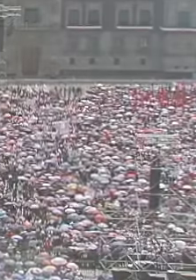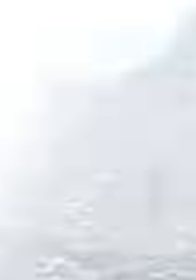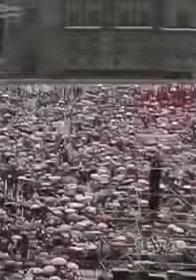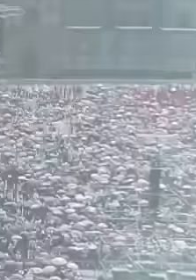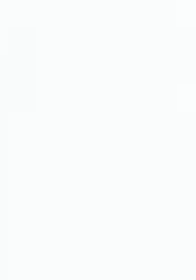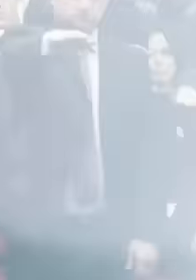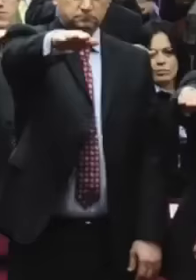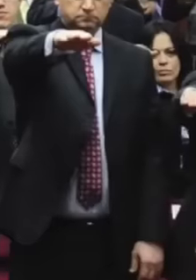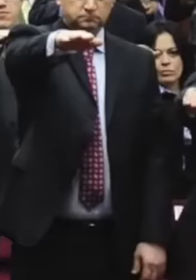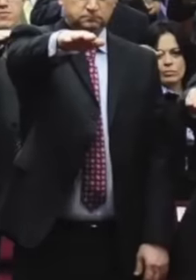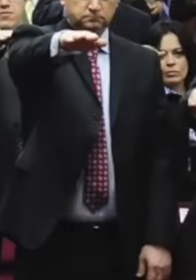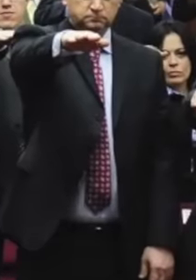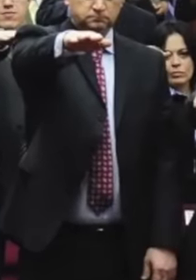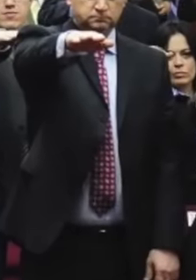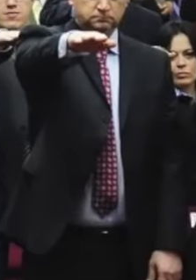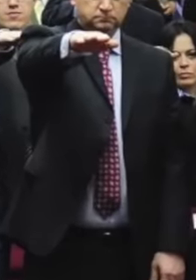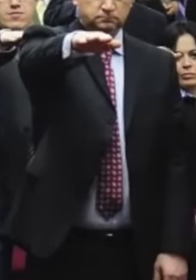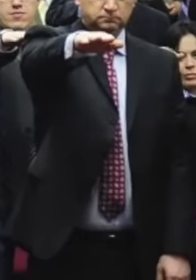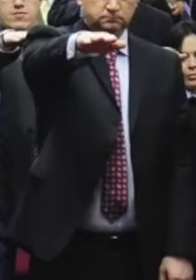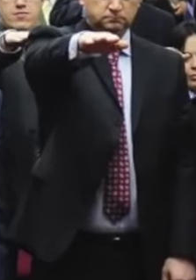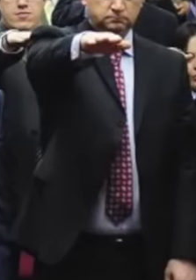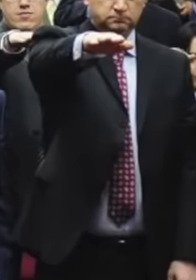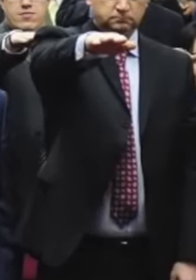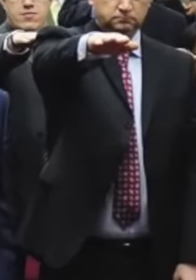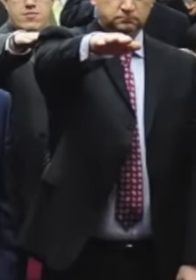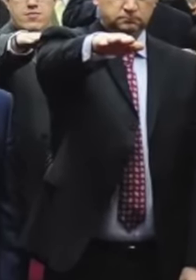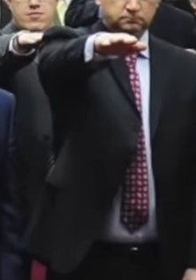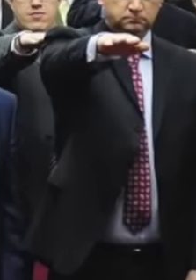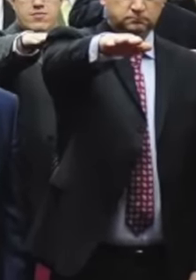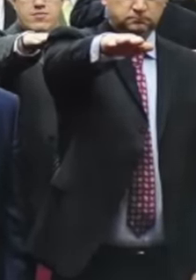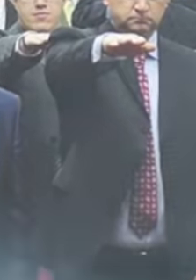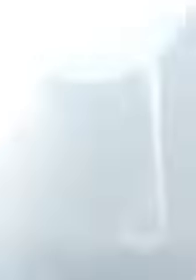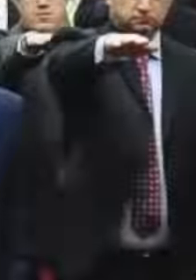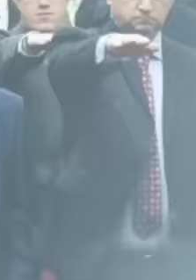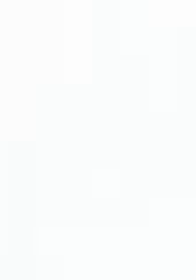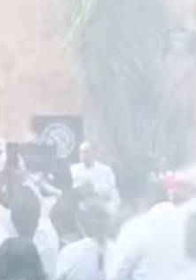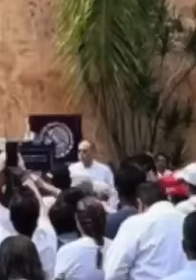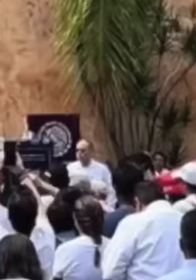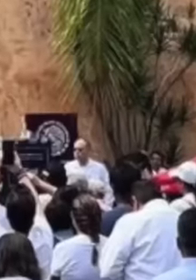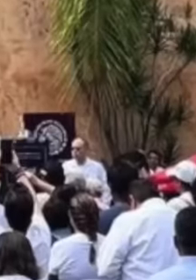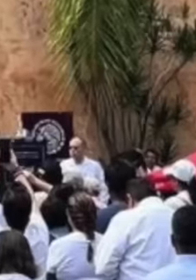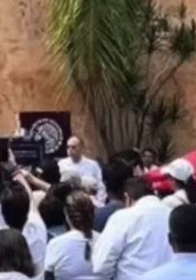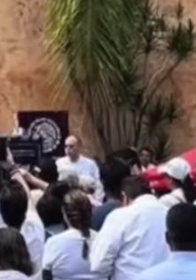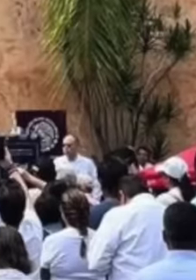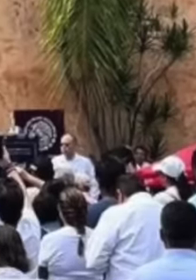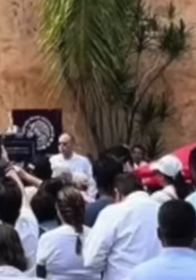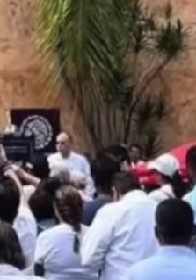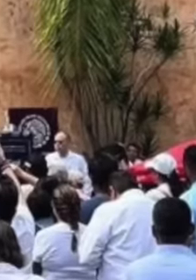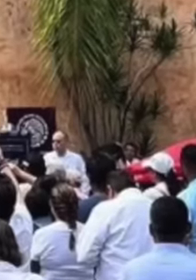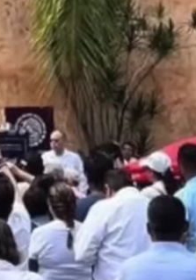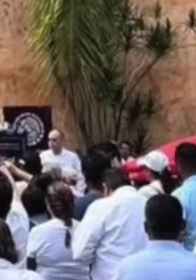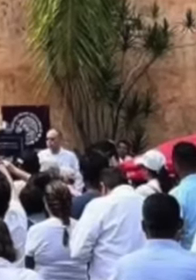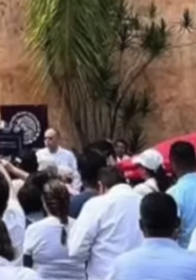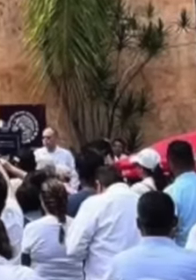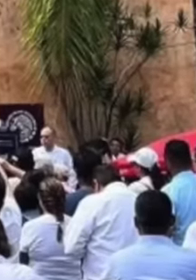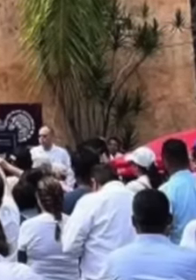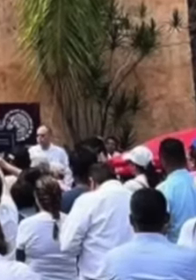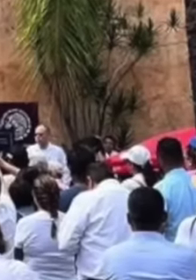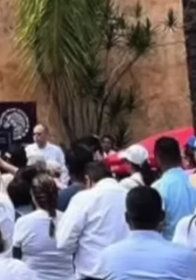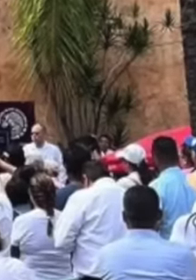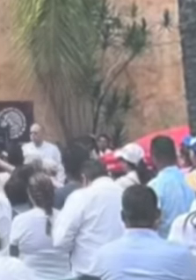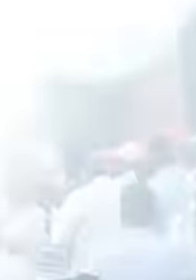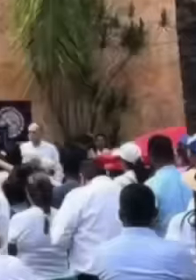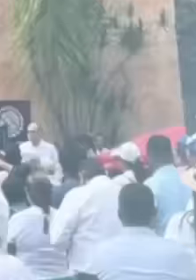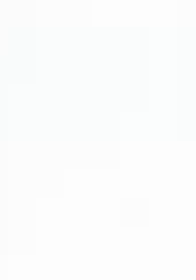Este acto hizo enfurecer a los jueces, magistrados y ministros y están buscando a toda costa evitar la reforma